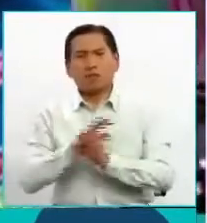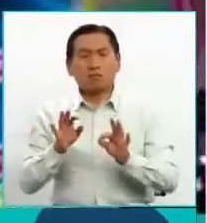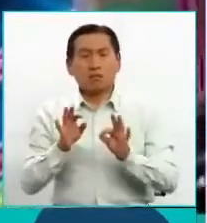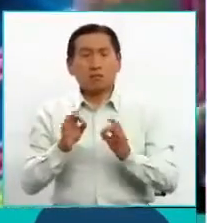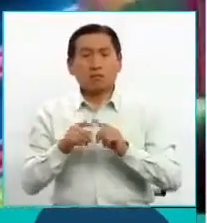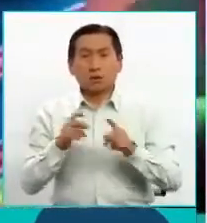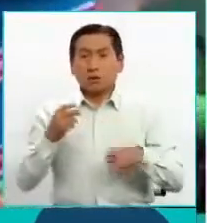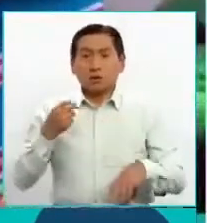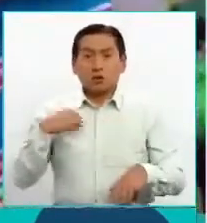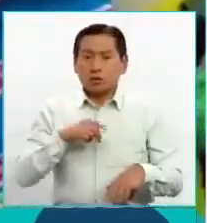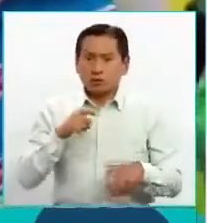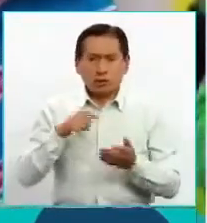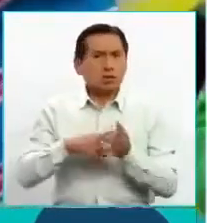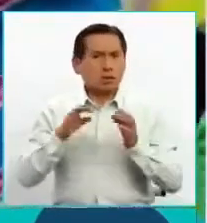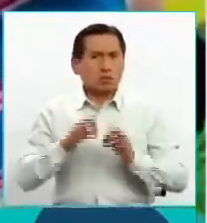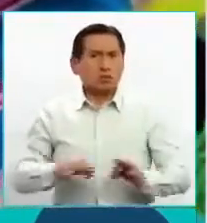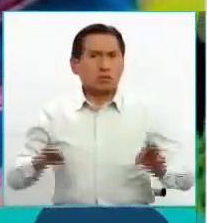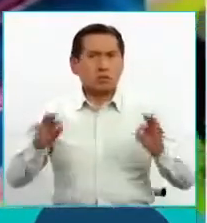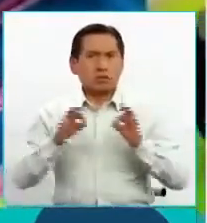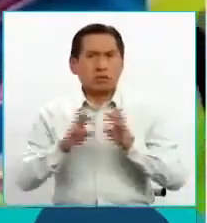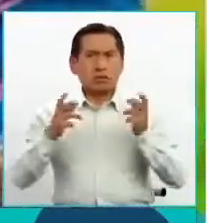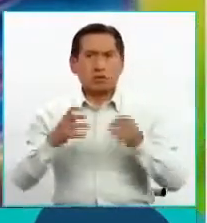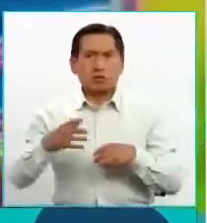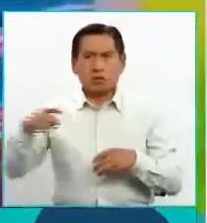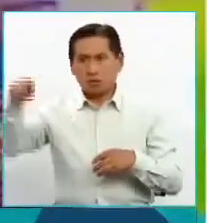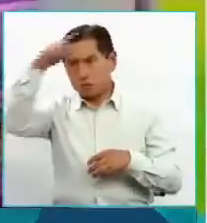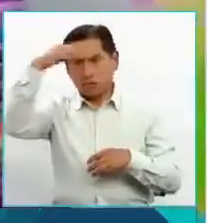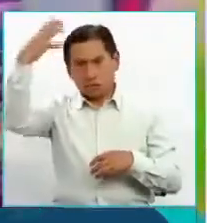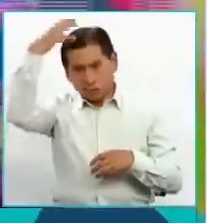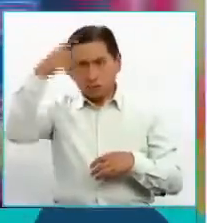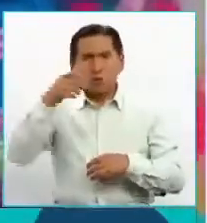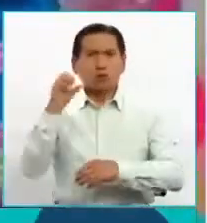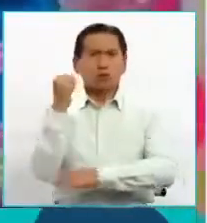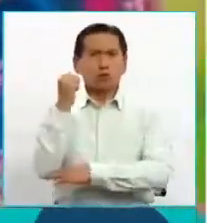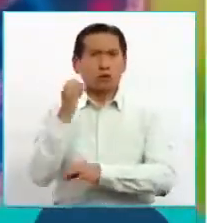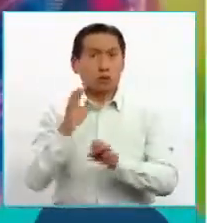pero para nosotros es muy importante el tema de la sombrería en Sucre.